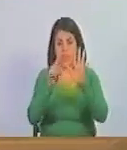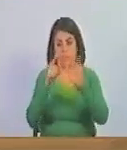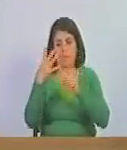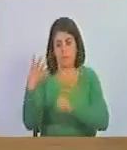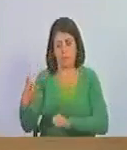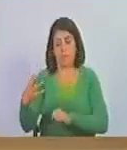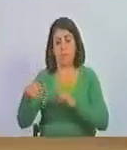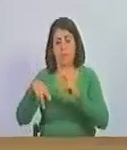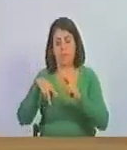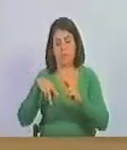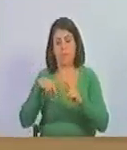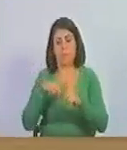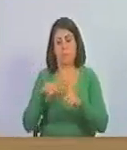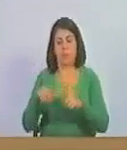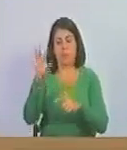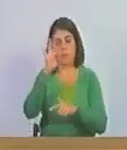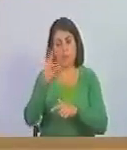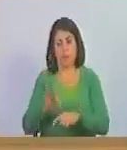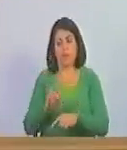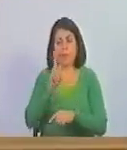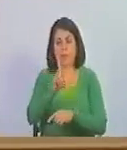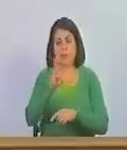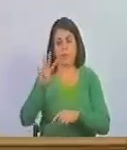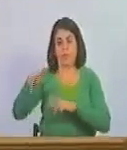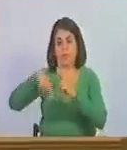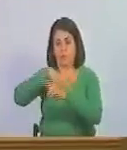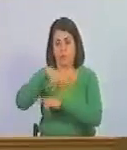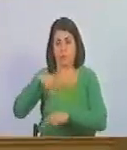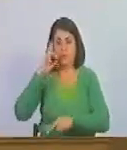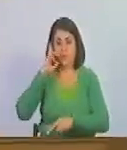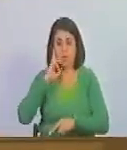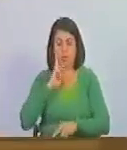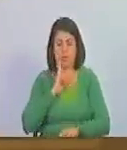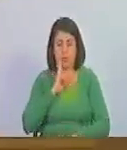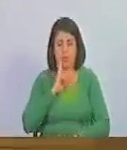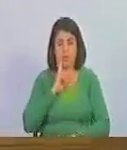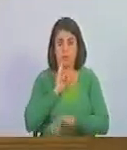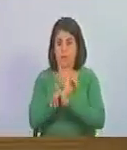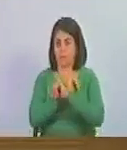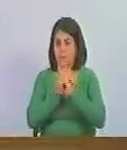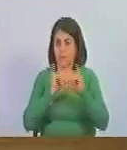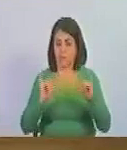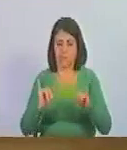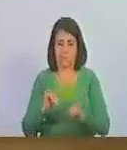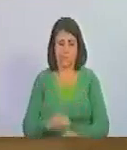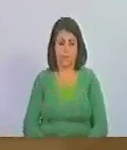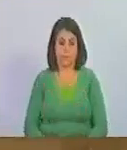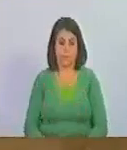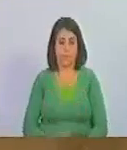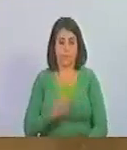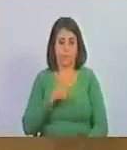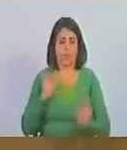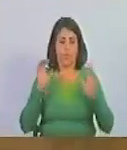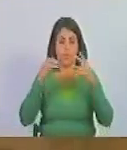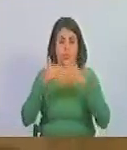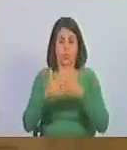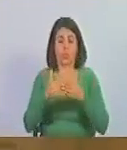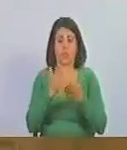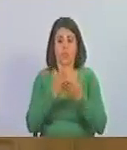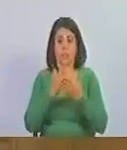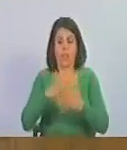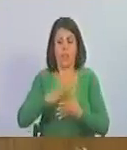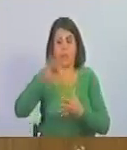164 de la federación y 24 de la revolución bolivariana bueno que nos reúna siempre el